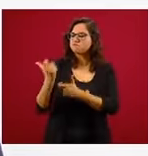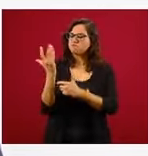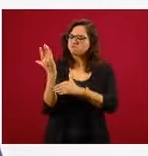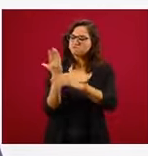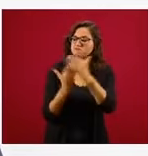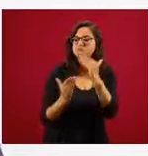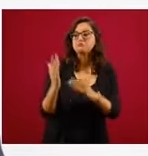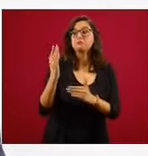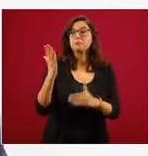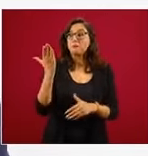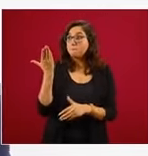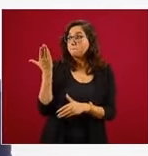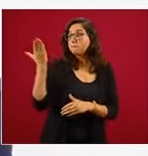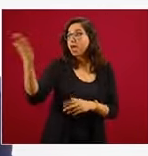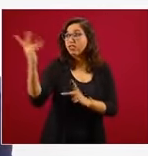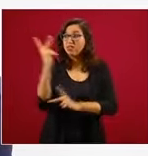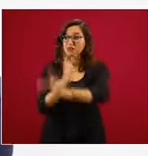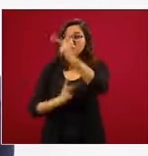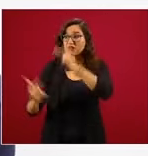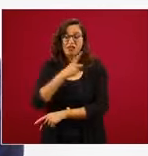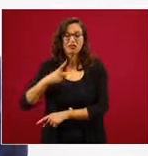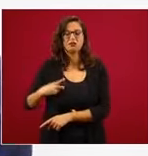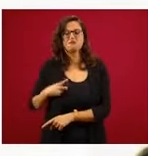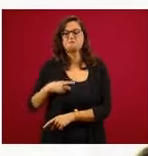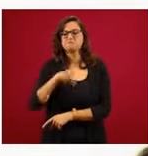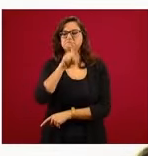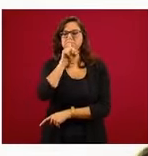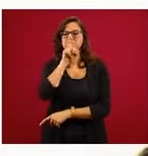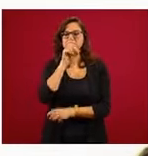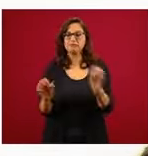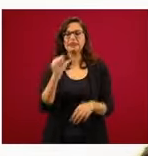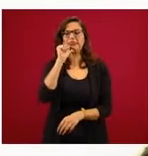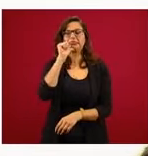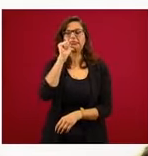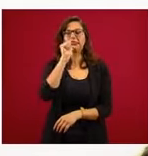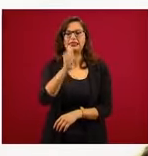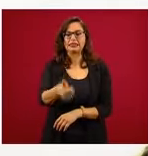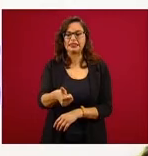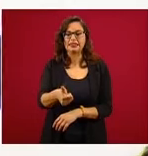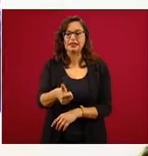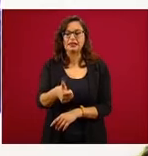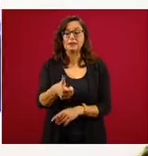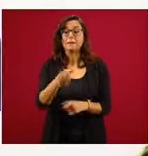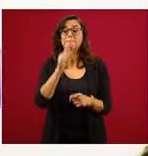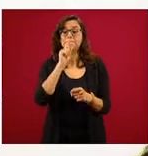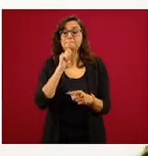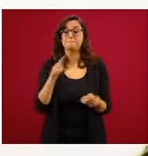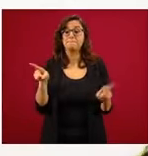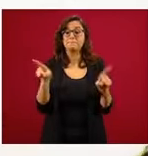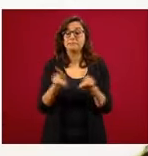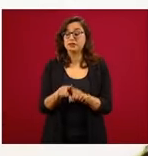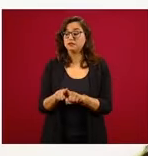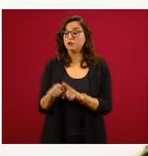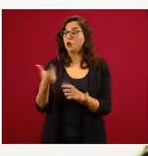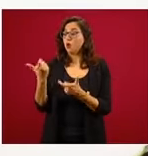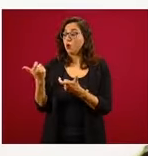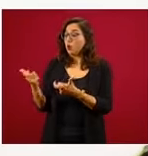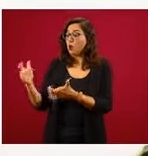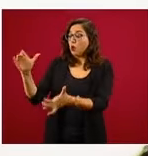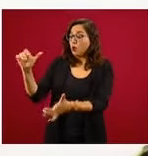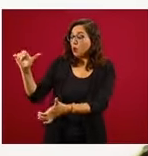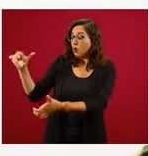sin contratar deuda adicional y sin destinar dinero público a